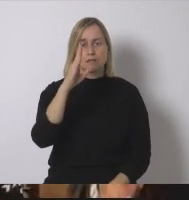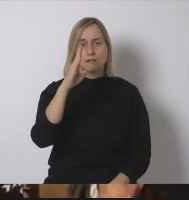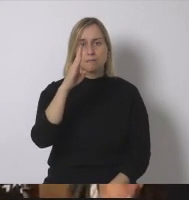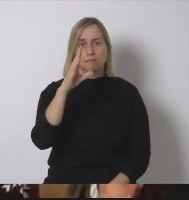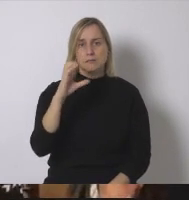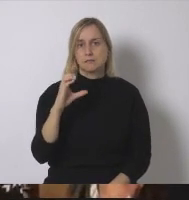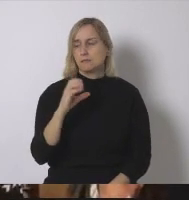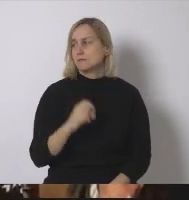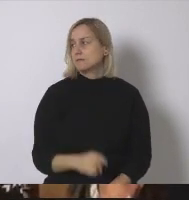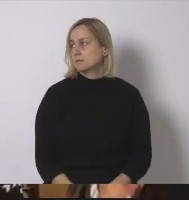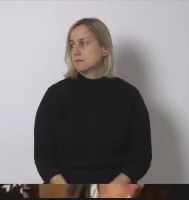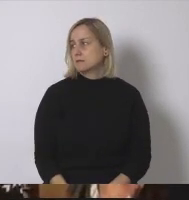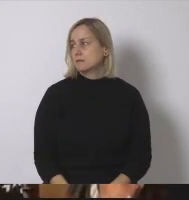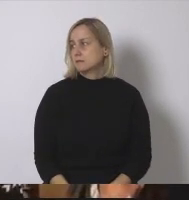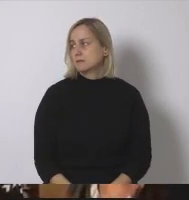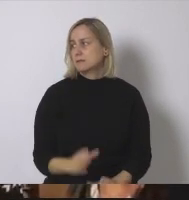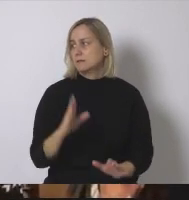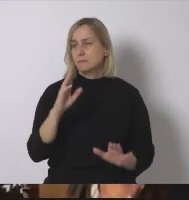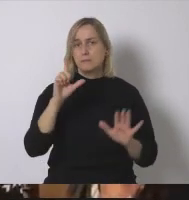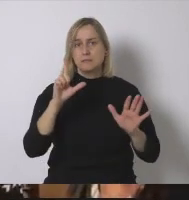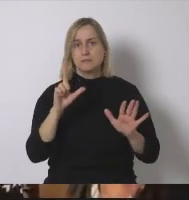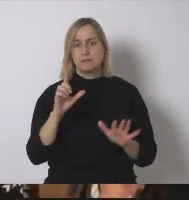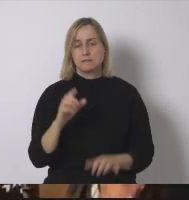El siguiente turno es de PC